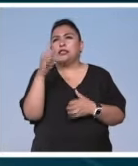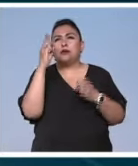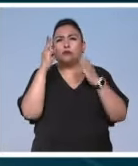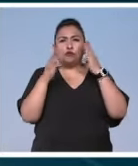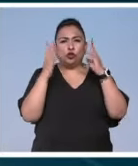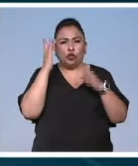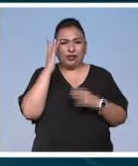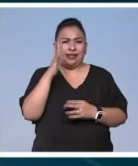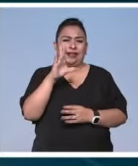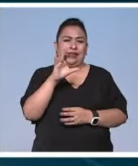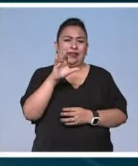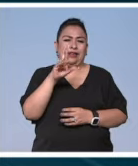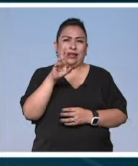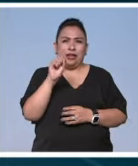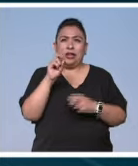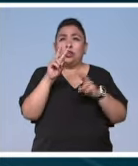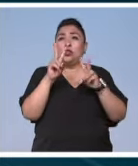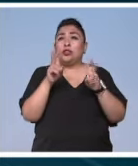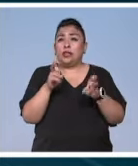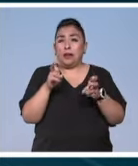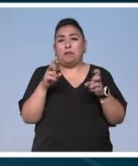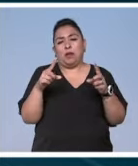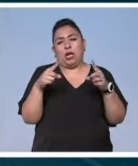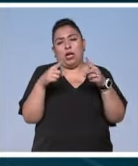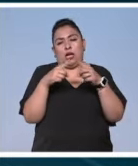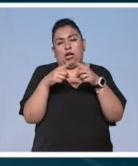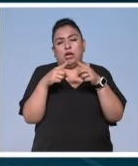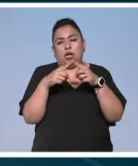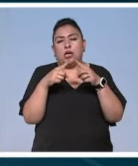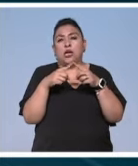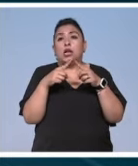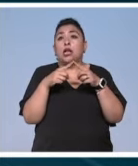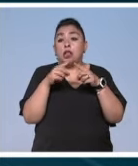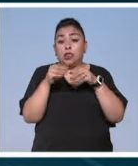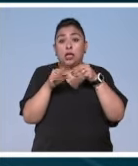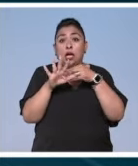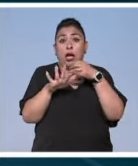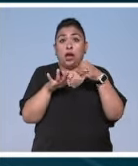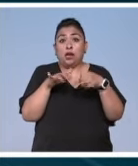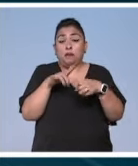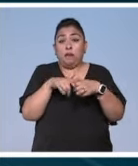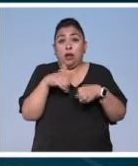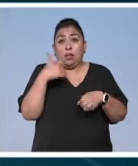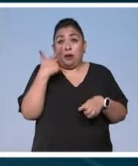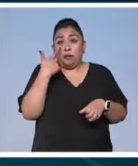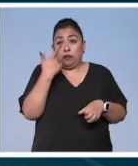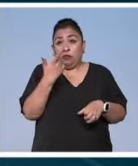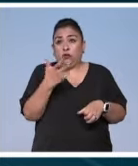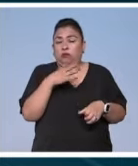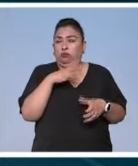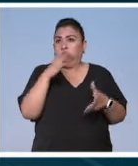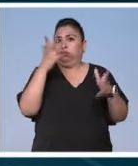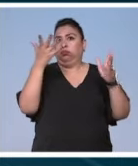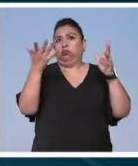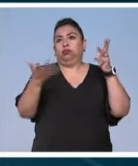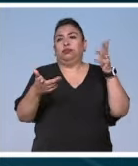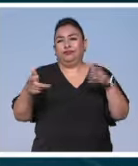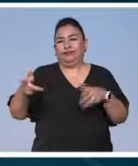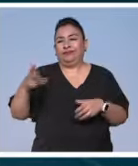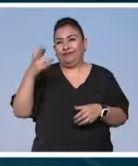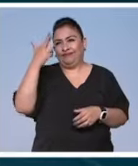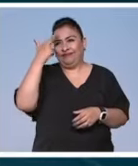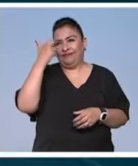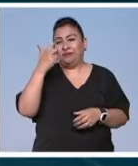Museo de San Carlos con contenido sacro, las obras de Damien Hirst hechas con animales, lo cual, bueno, desde luego genera esta polémica que dices,